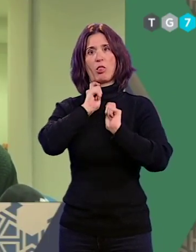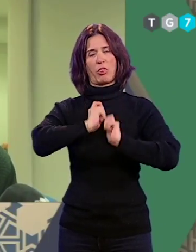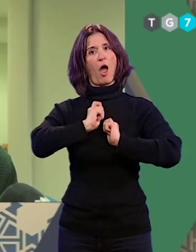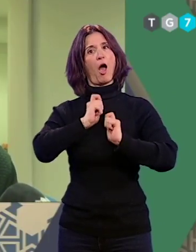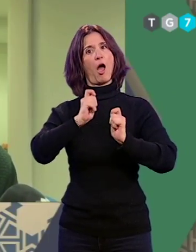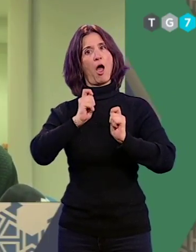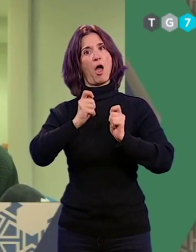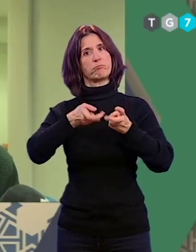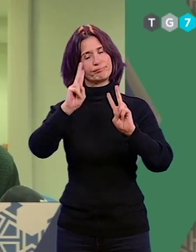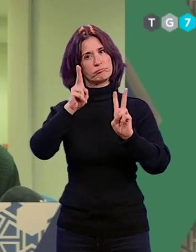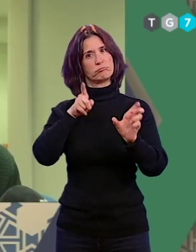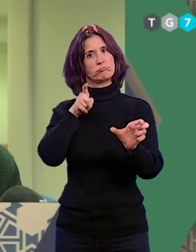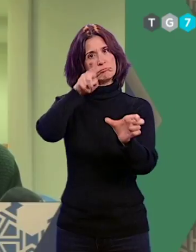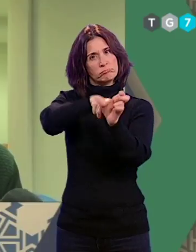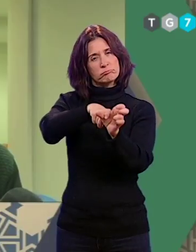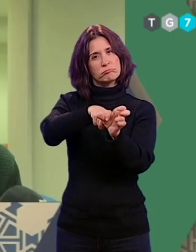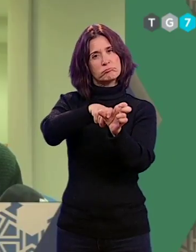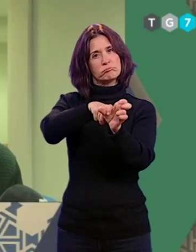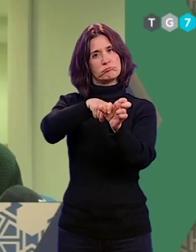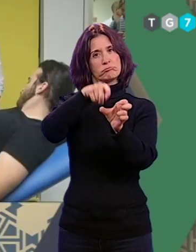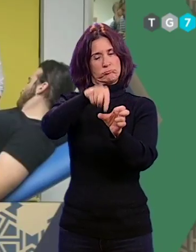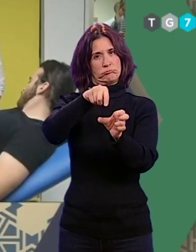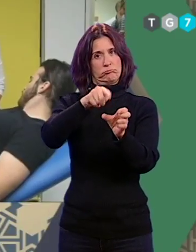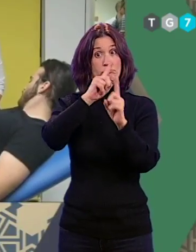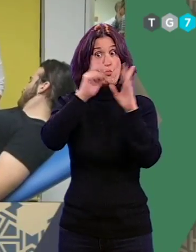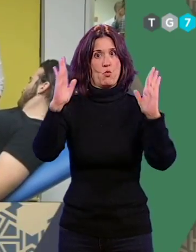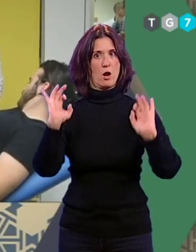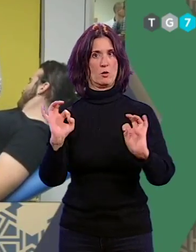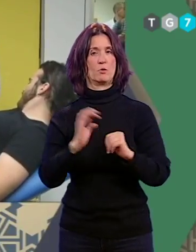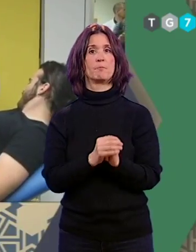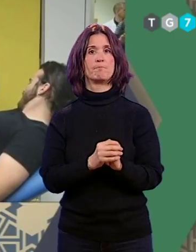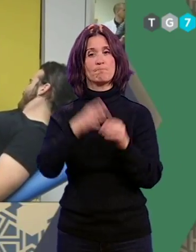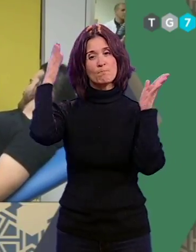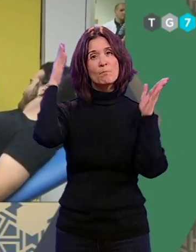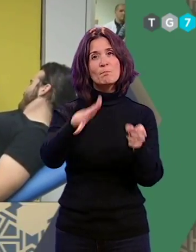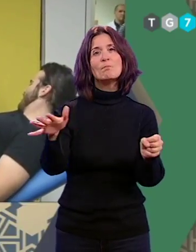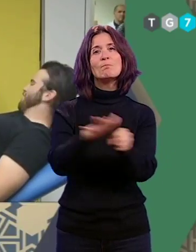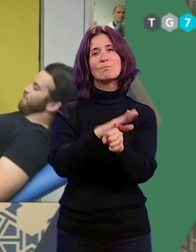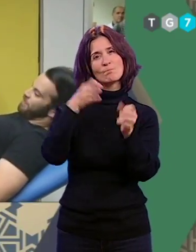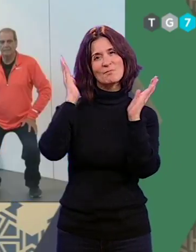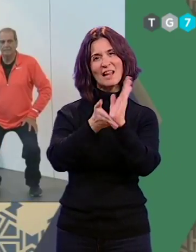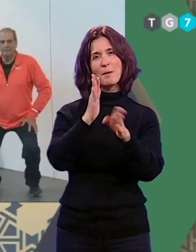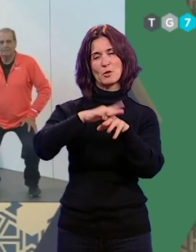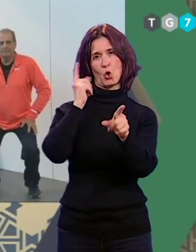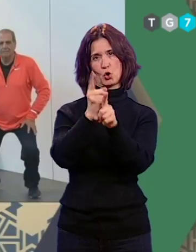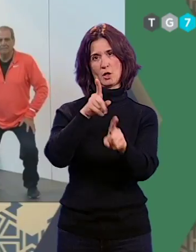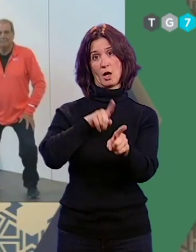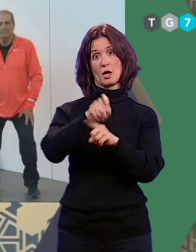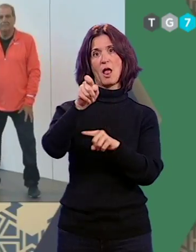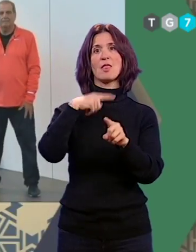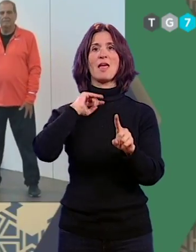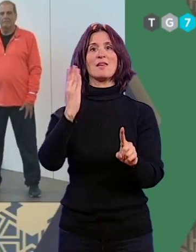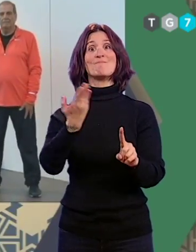en este primer año. Se va a abordar el tratamiento contra el cáncer y sus secuelas desde una perspectiva